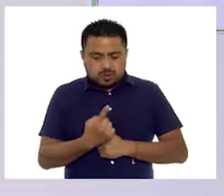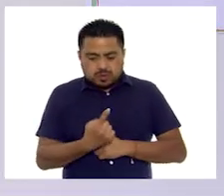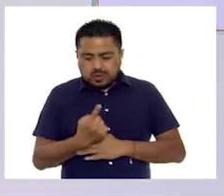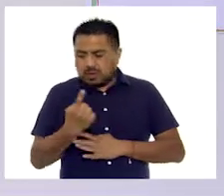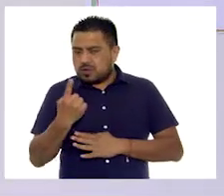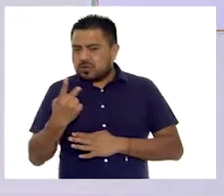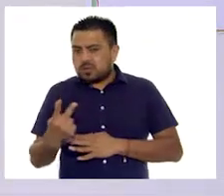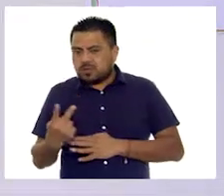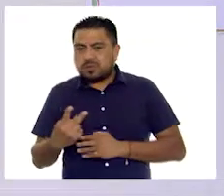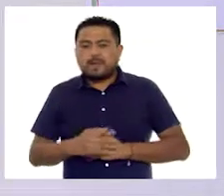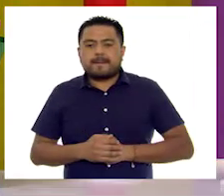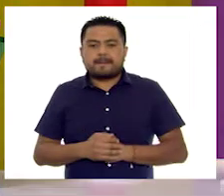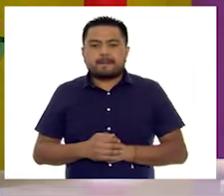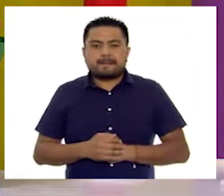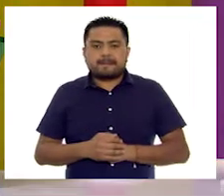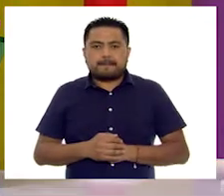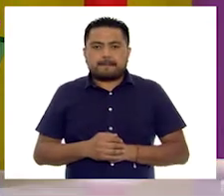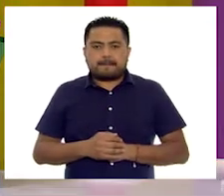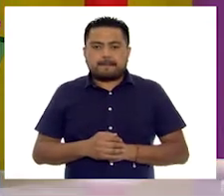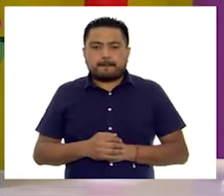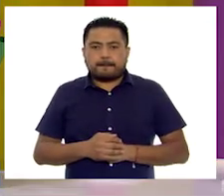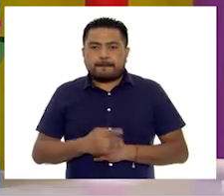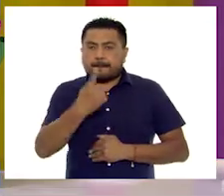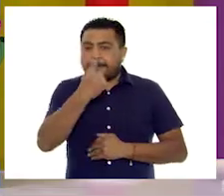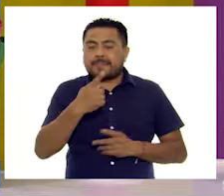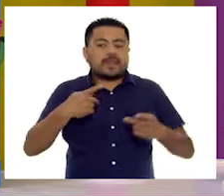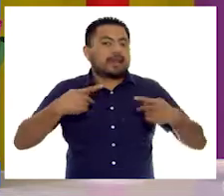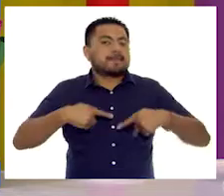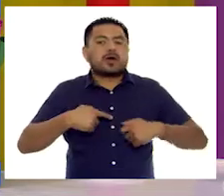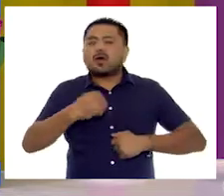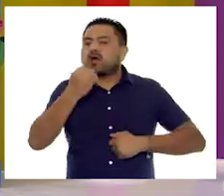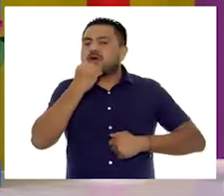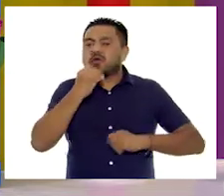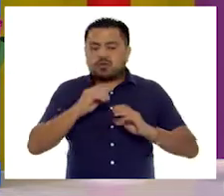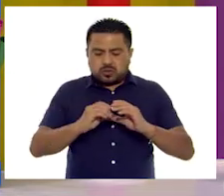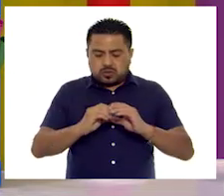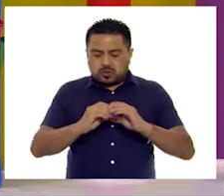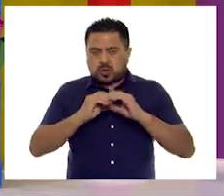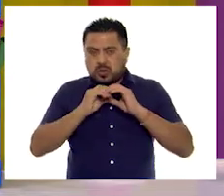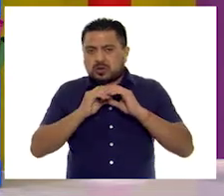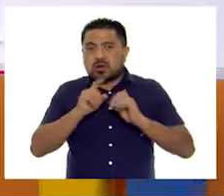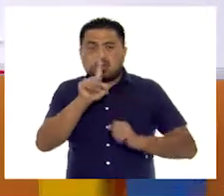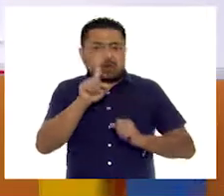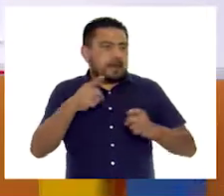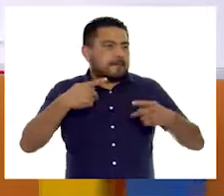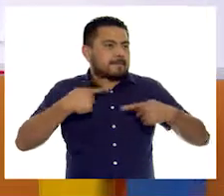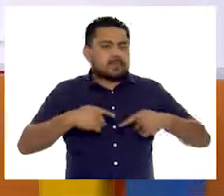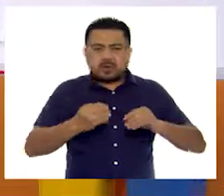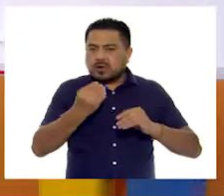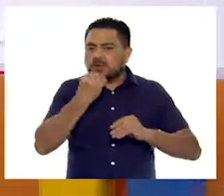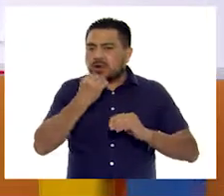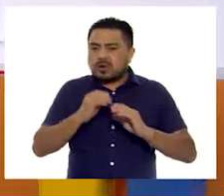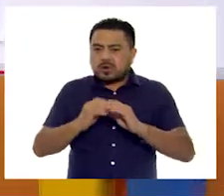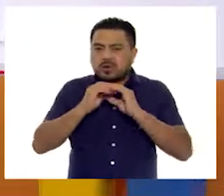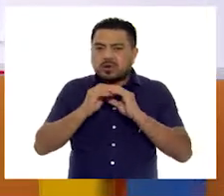dos. Una persona comía torta. Una persona. ¿No tenemos sándwich?